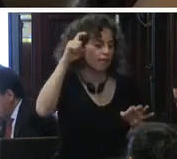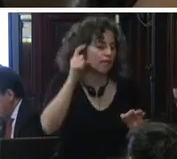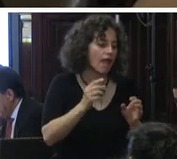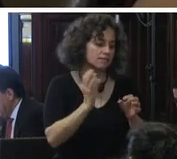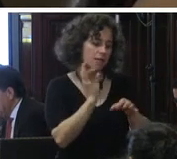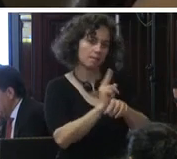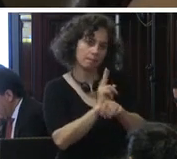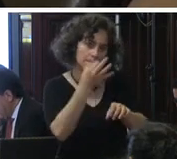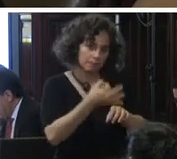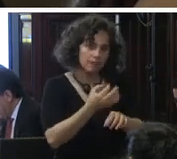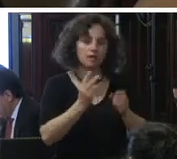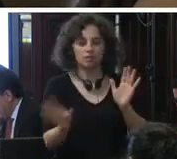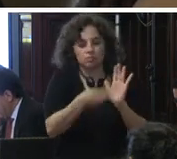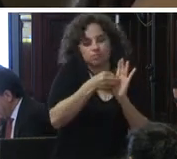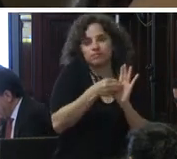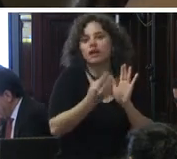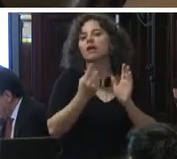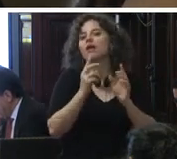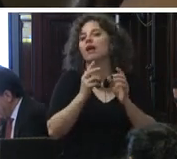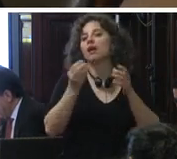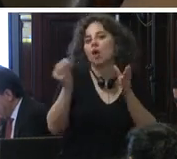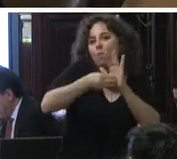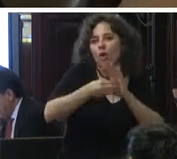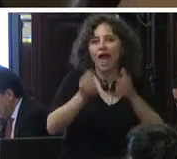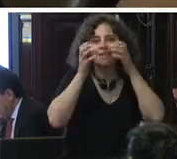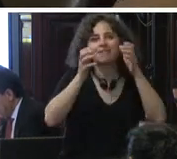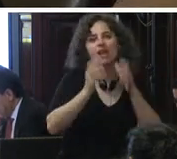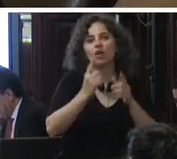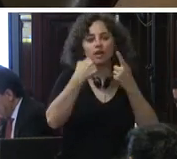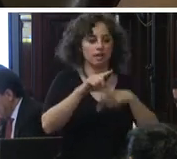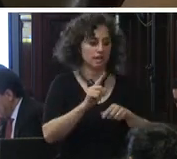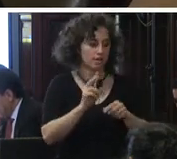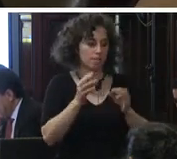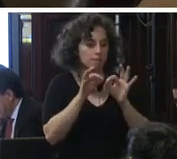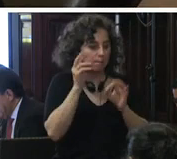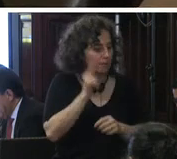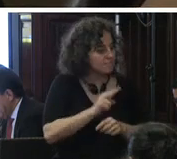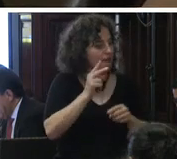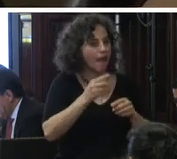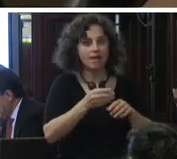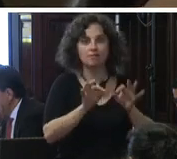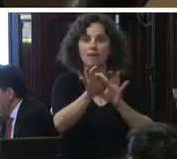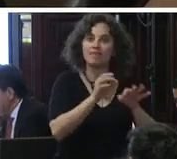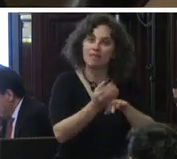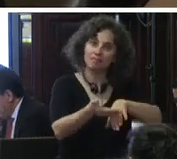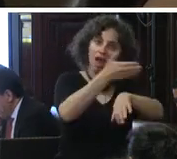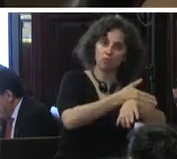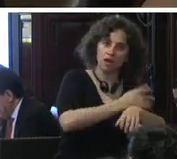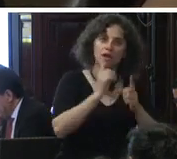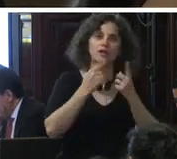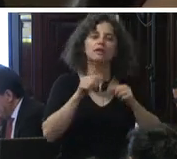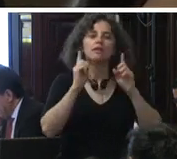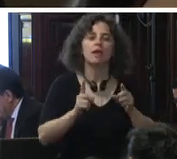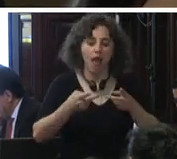incorpora la evaluación de riesgo y prevé la supervisión de las medidas cautelares y tercero incluye